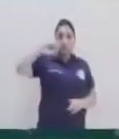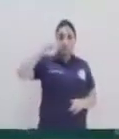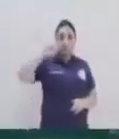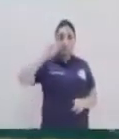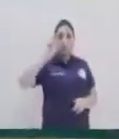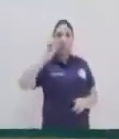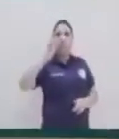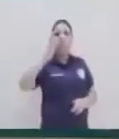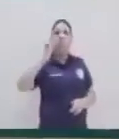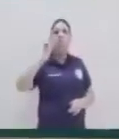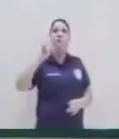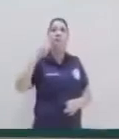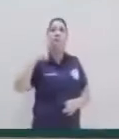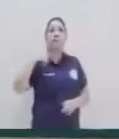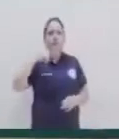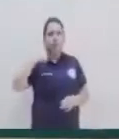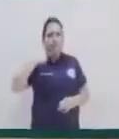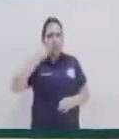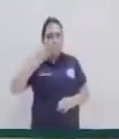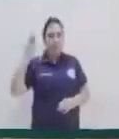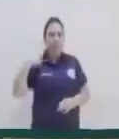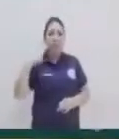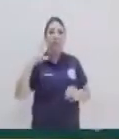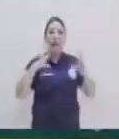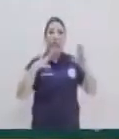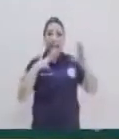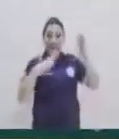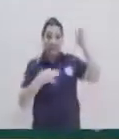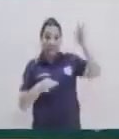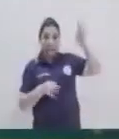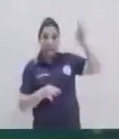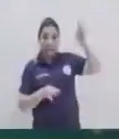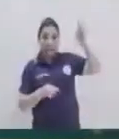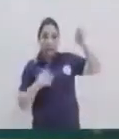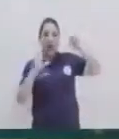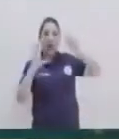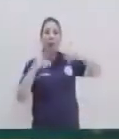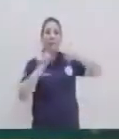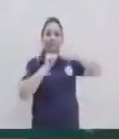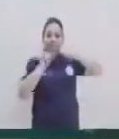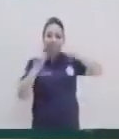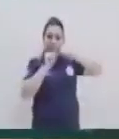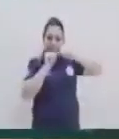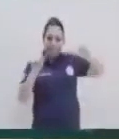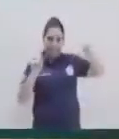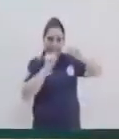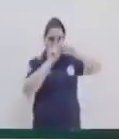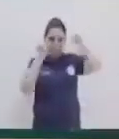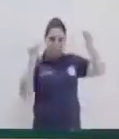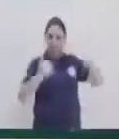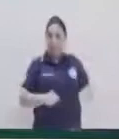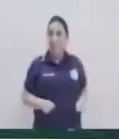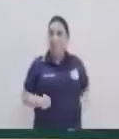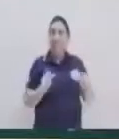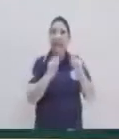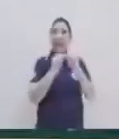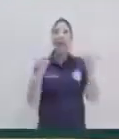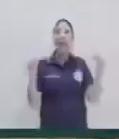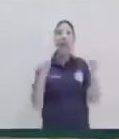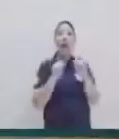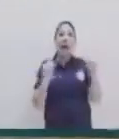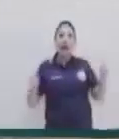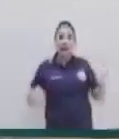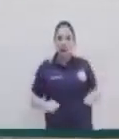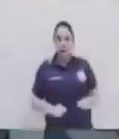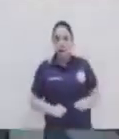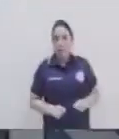en base a dobleces. Y para eso tenemos nuestra hoja y vamos a medir del lado más largo de nuestra hoja,